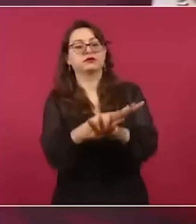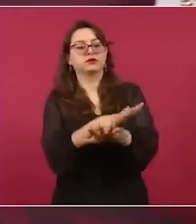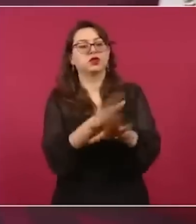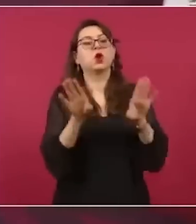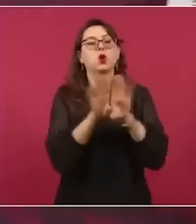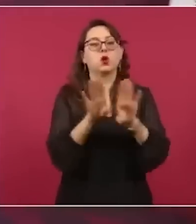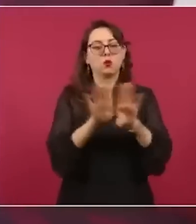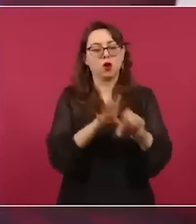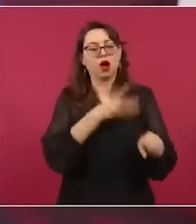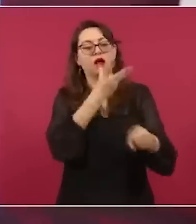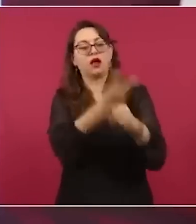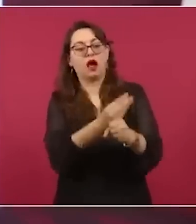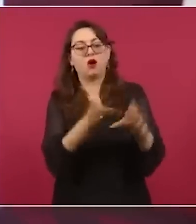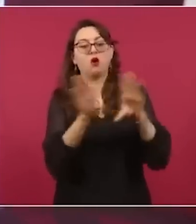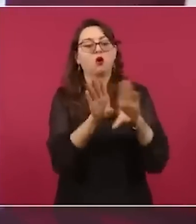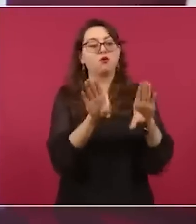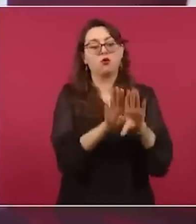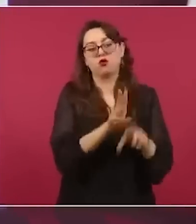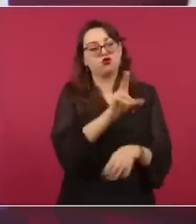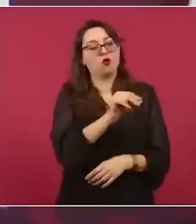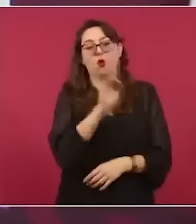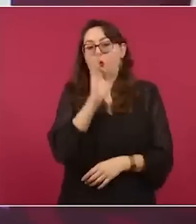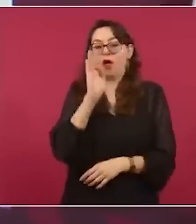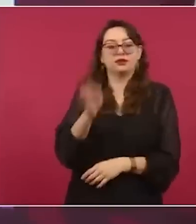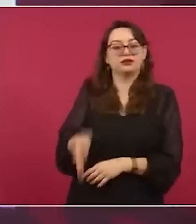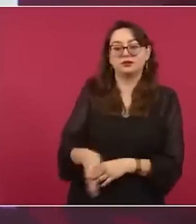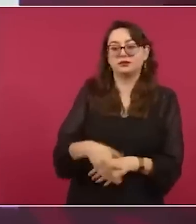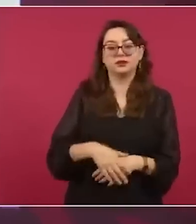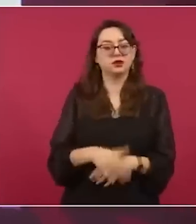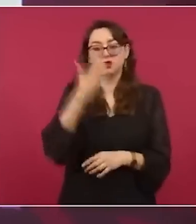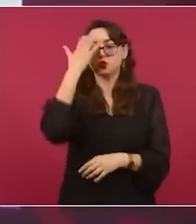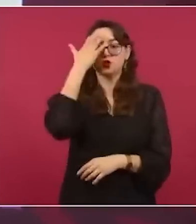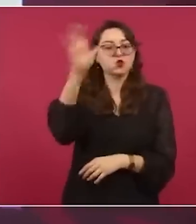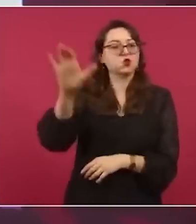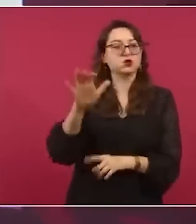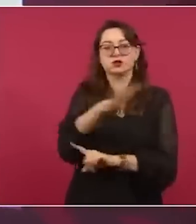o que no se conoce.